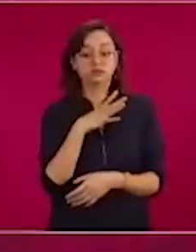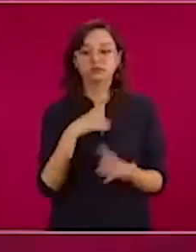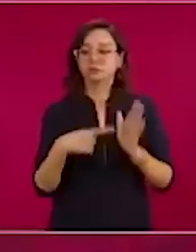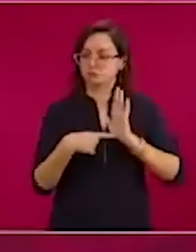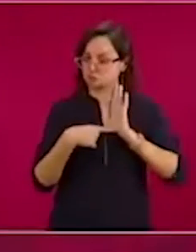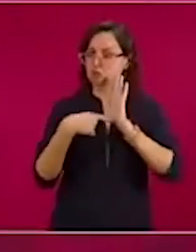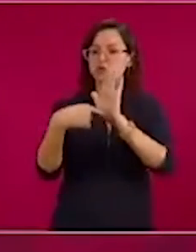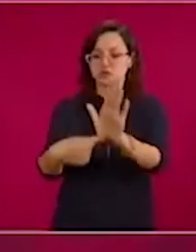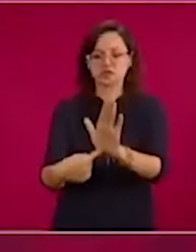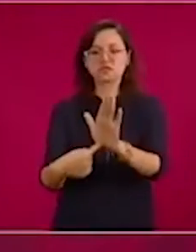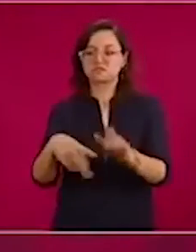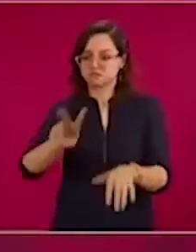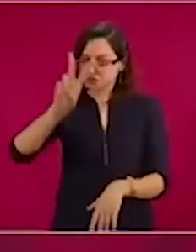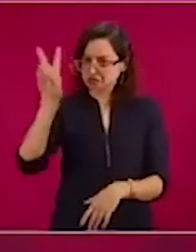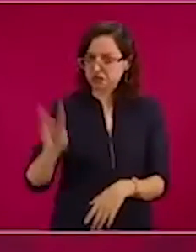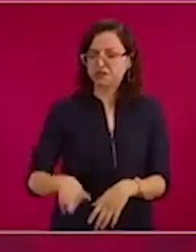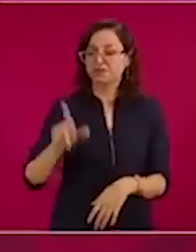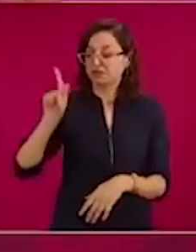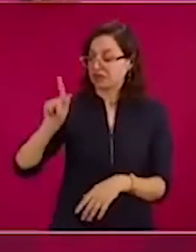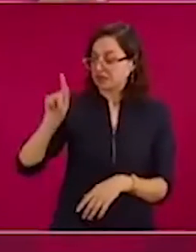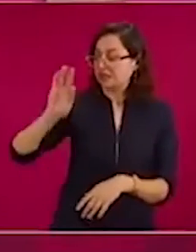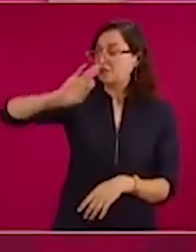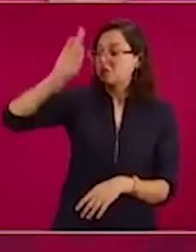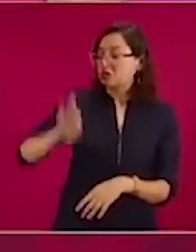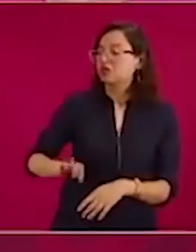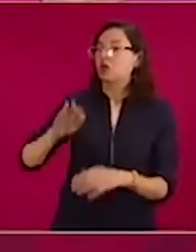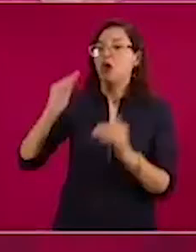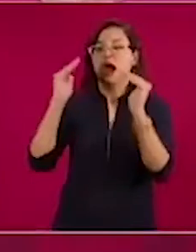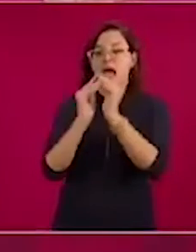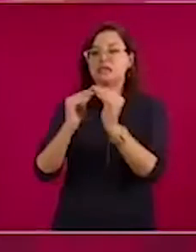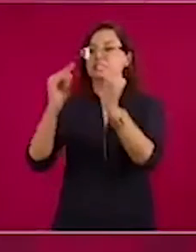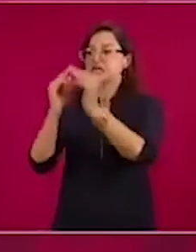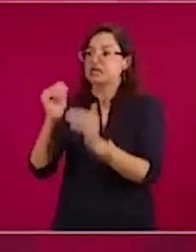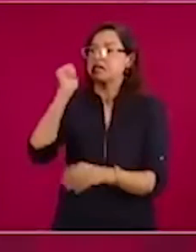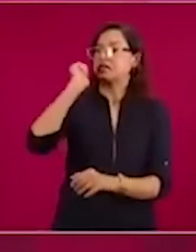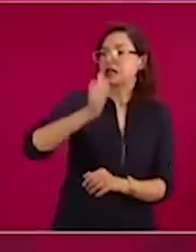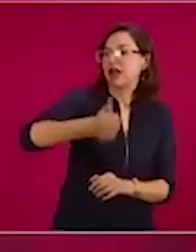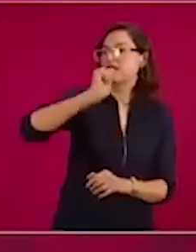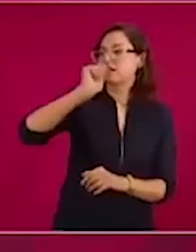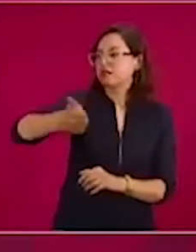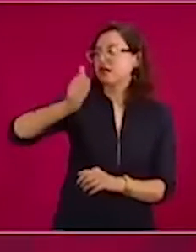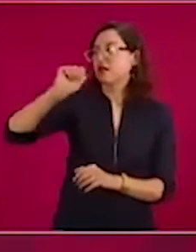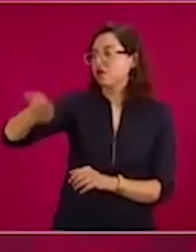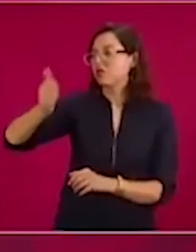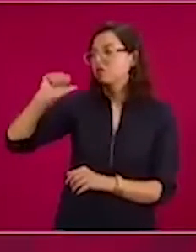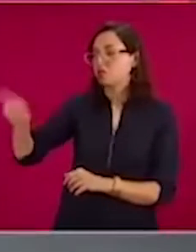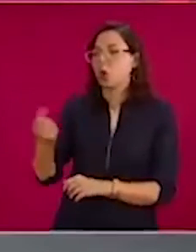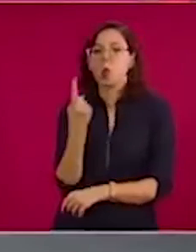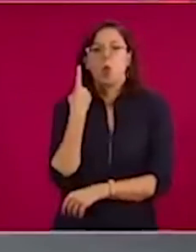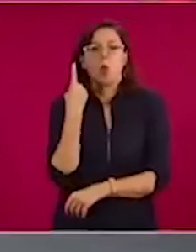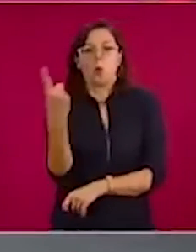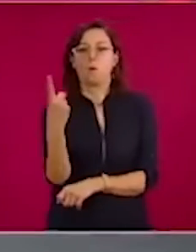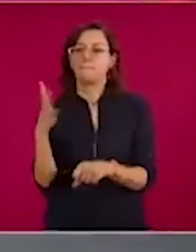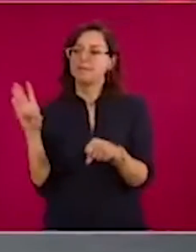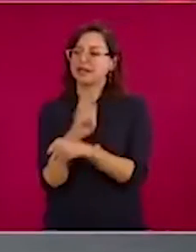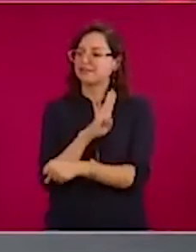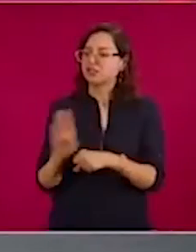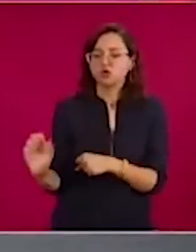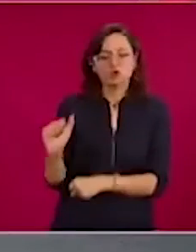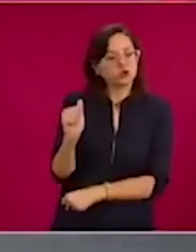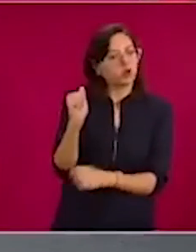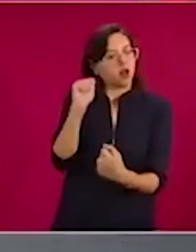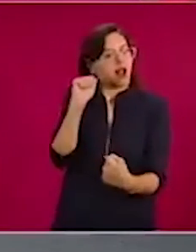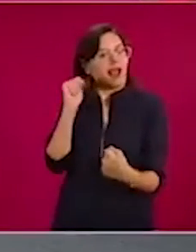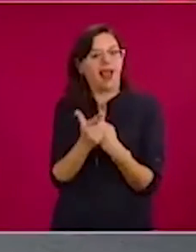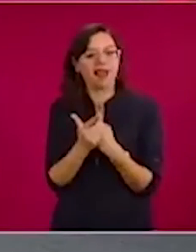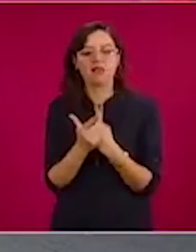sanitaria. Pero va a llegar el momento en que vamos a llegar a un acuerdo porque hay cuestiones excepcionales porque el mismo presidente Donald Trump lo ha